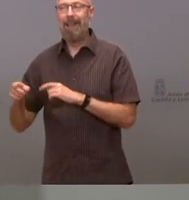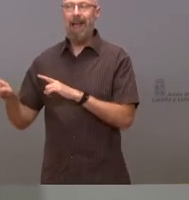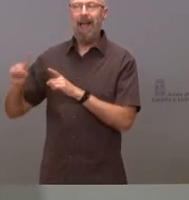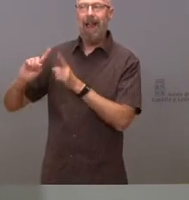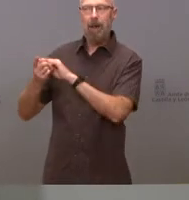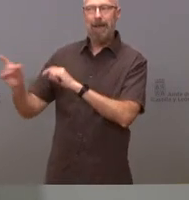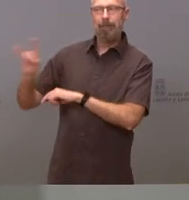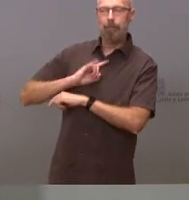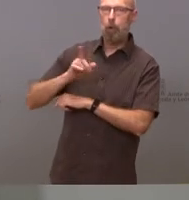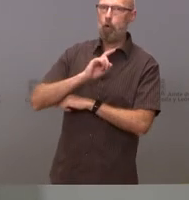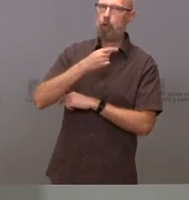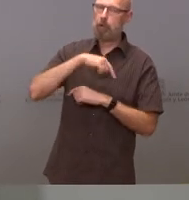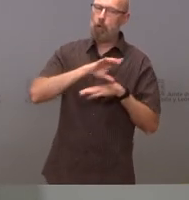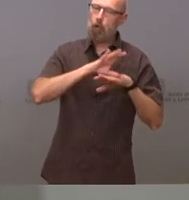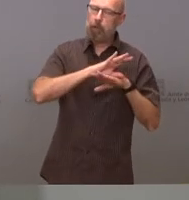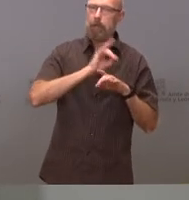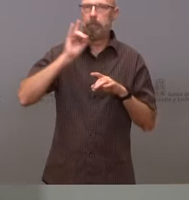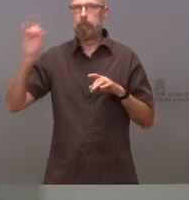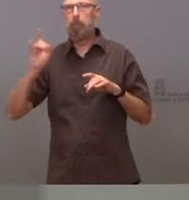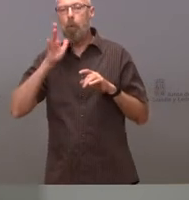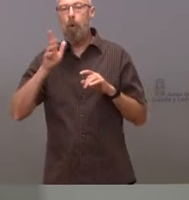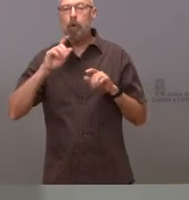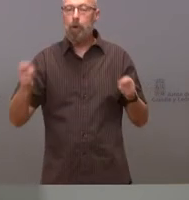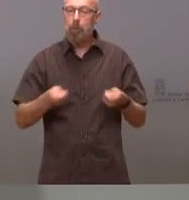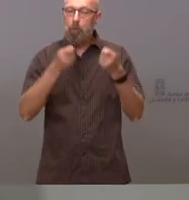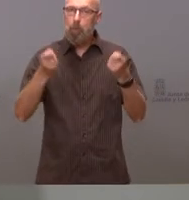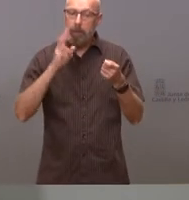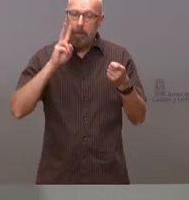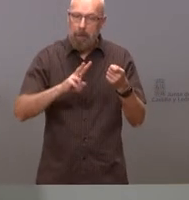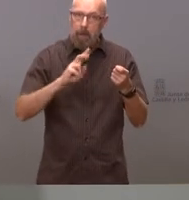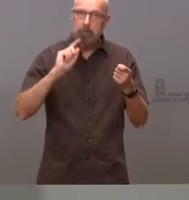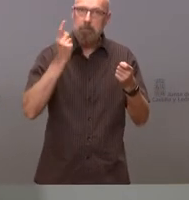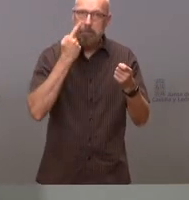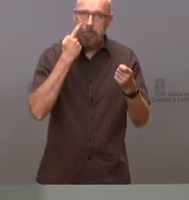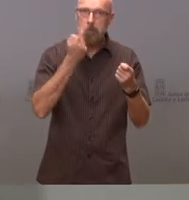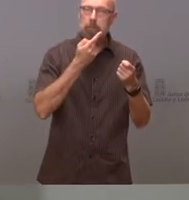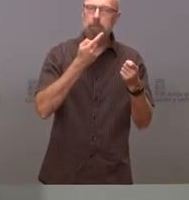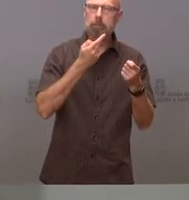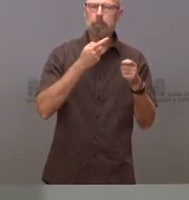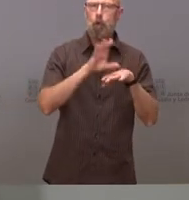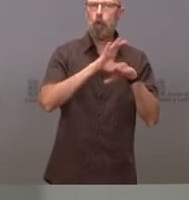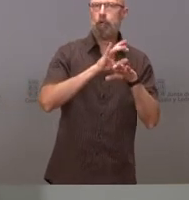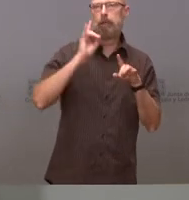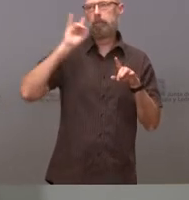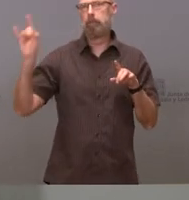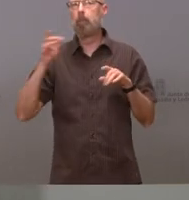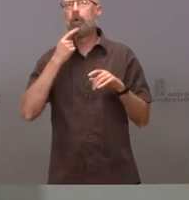ha sido fruto de unas publicaciones que dicen sustancialmente se está produciendo un proceso de venta